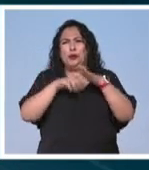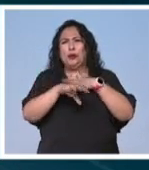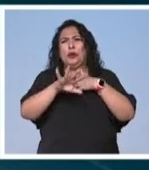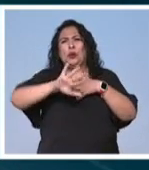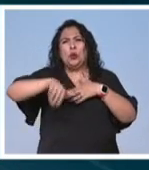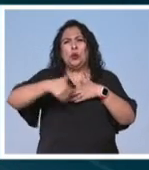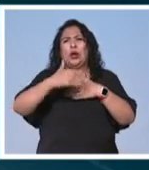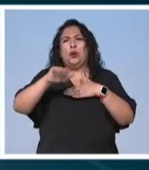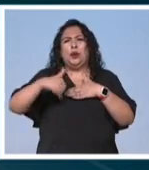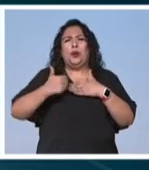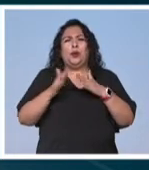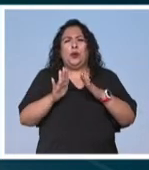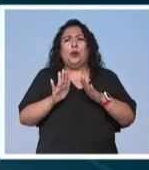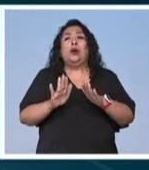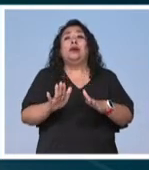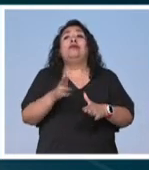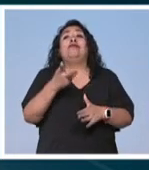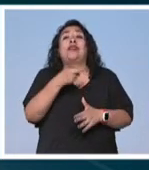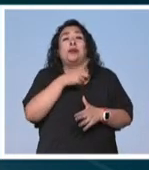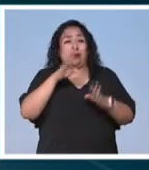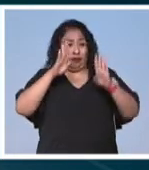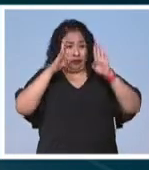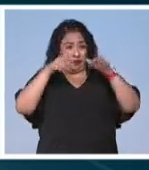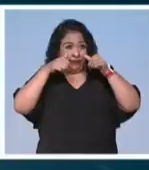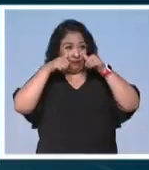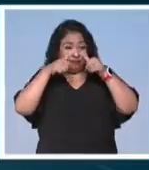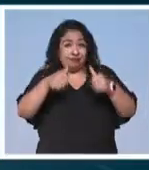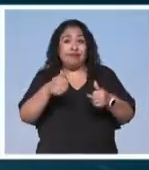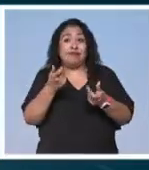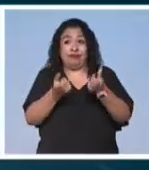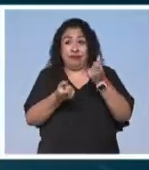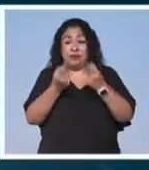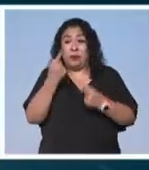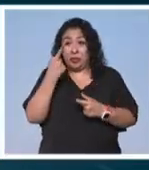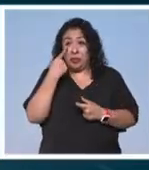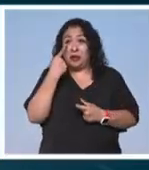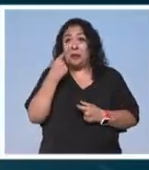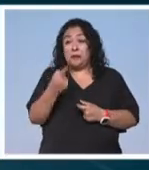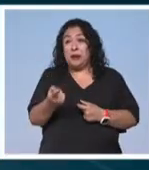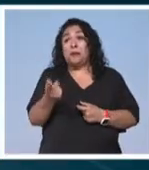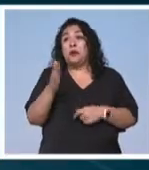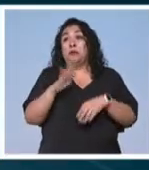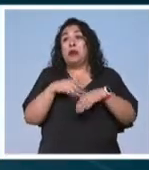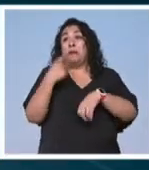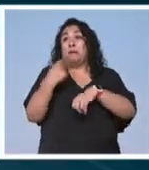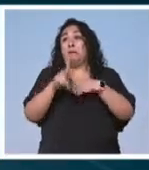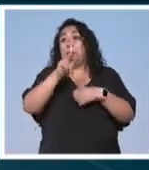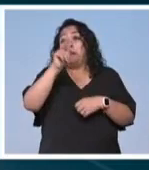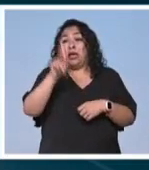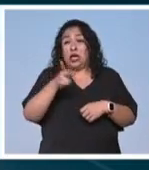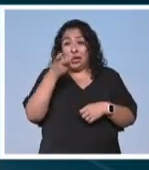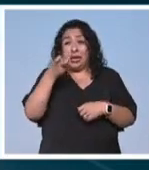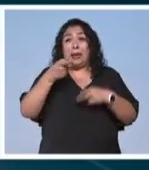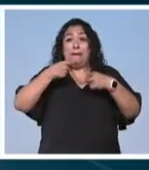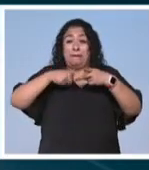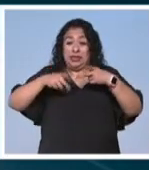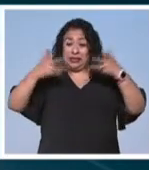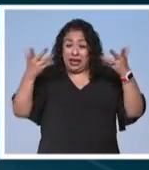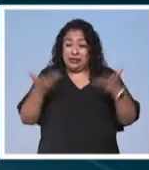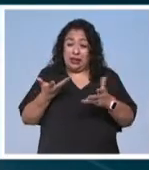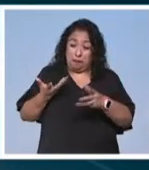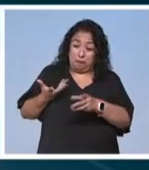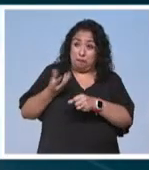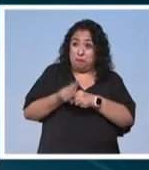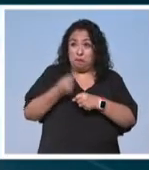los van acumulando hay que enfocarse justo en aquellas que vemos que están más en riesgo ahí tenemos que comenzar a actuar para